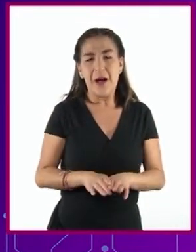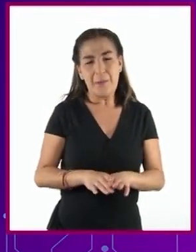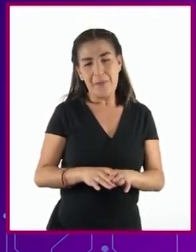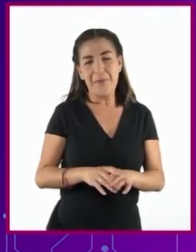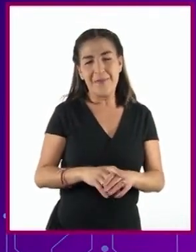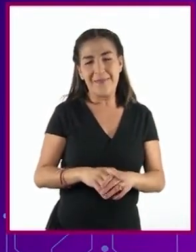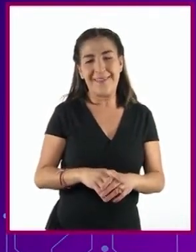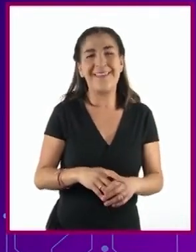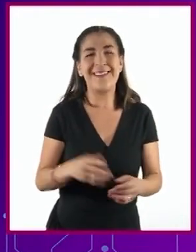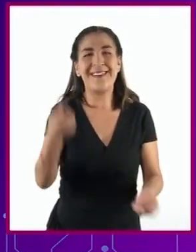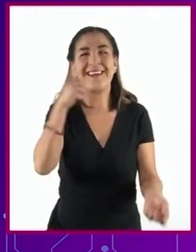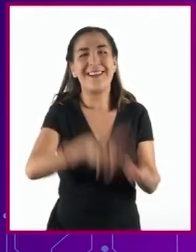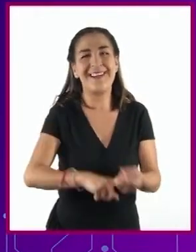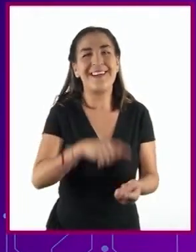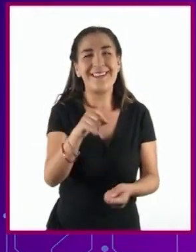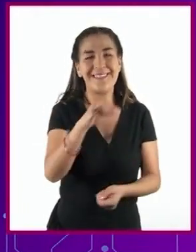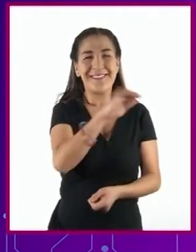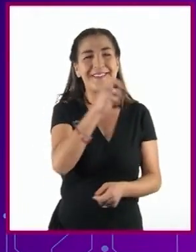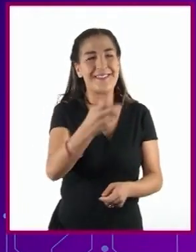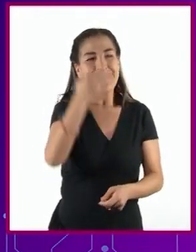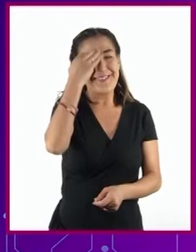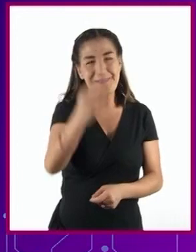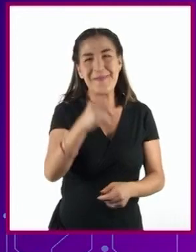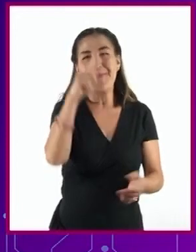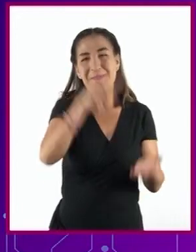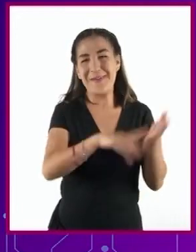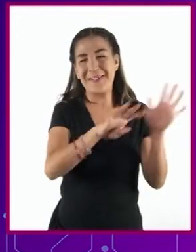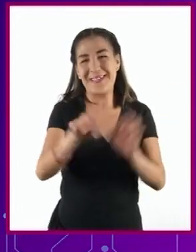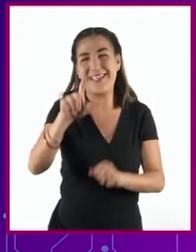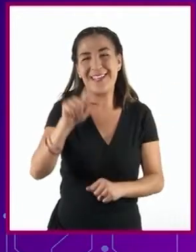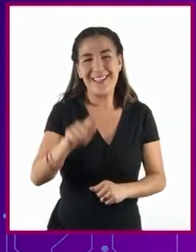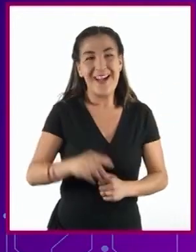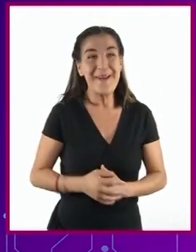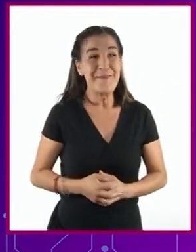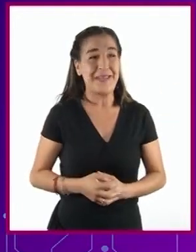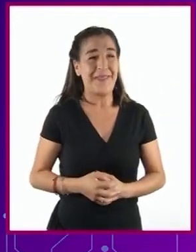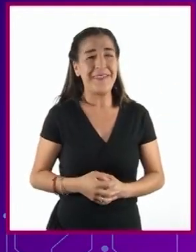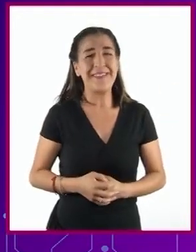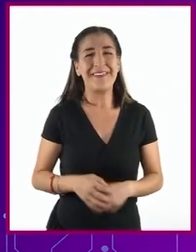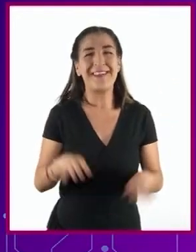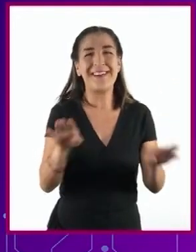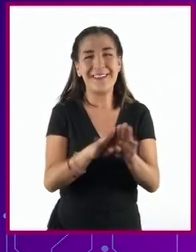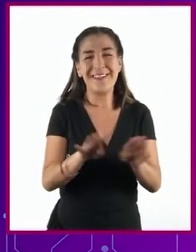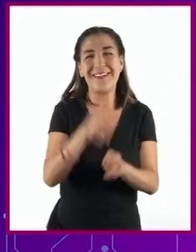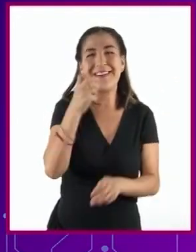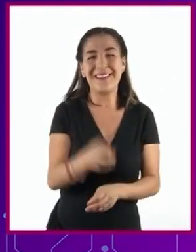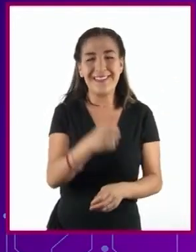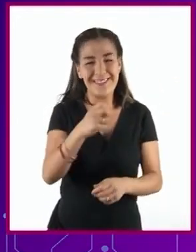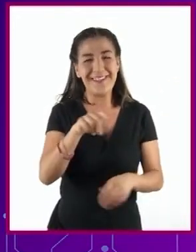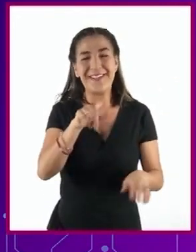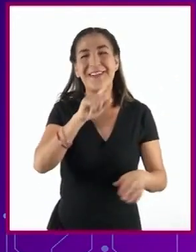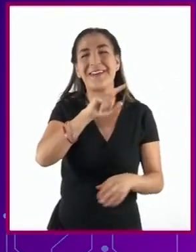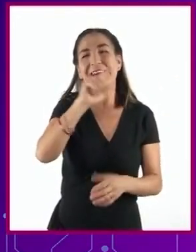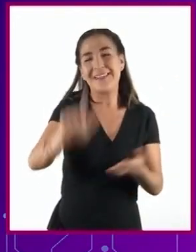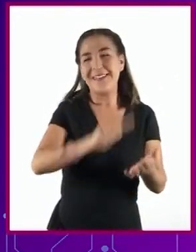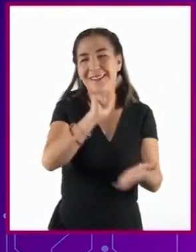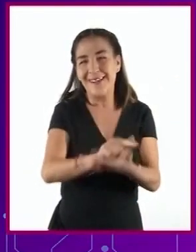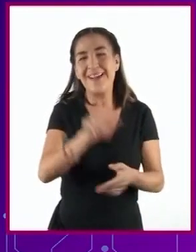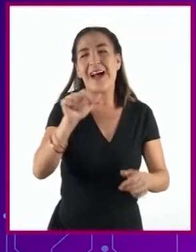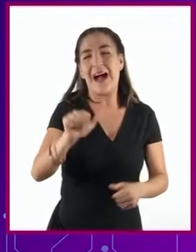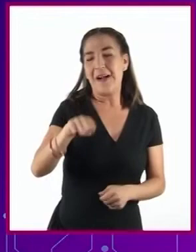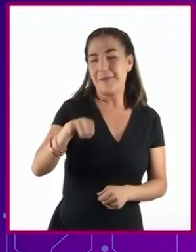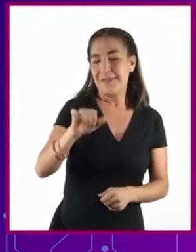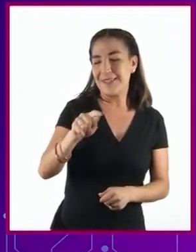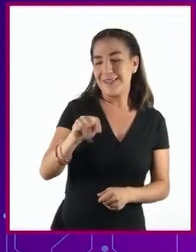a finales de la época de los 70 en realidad con la ley de amnistía